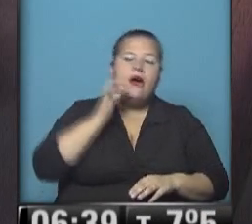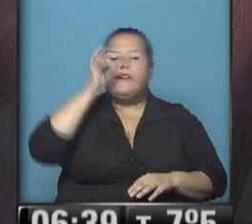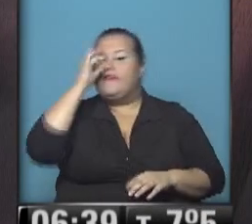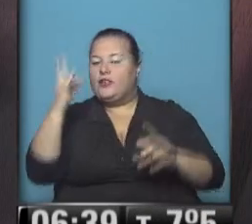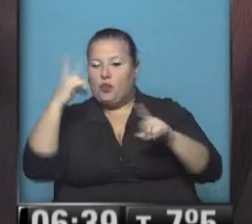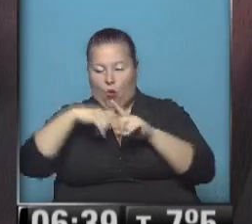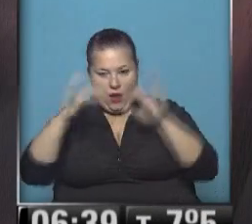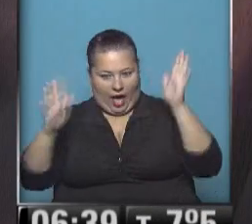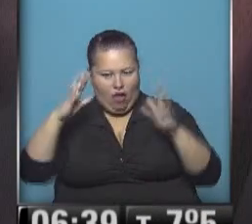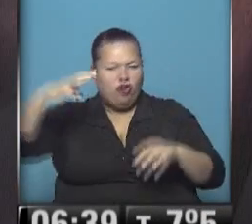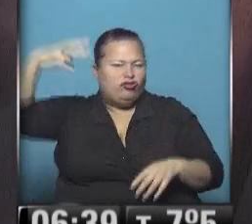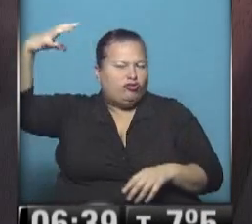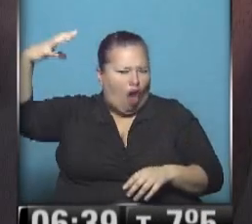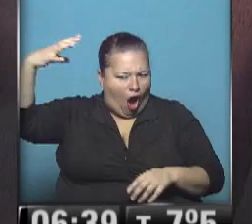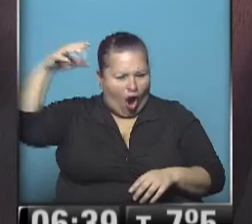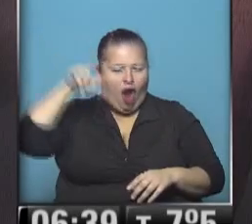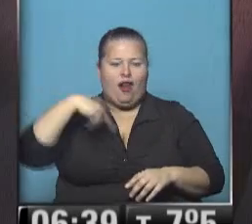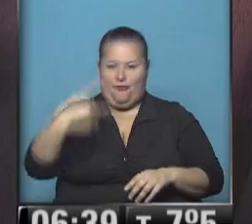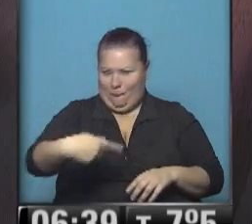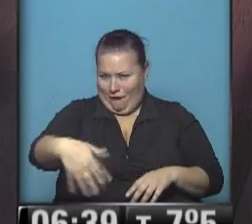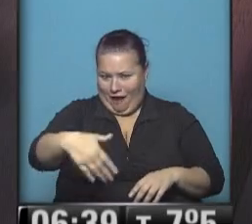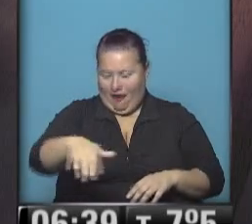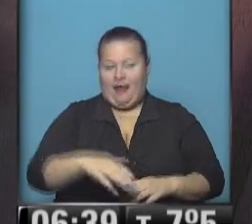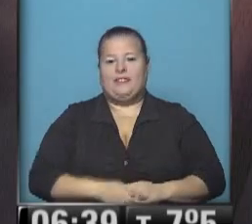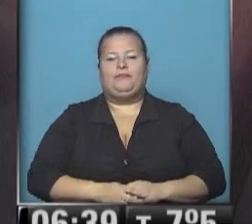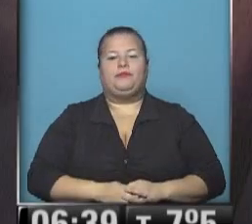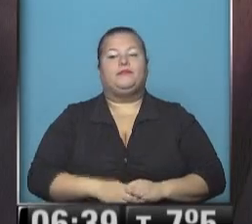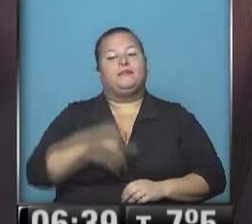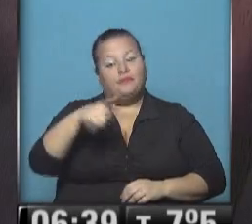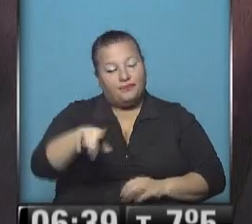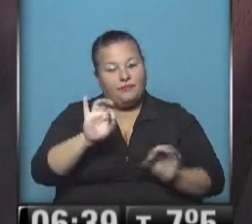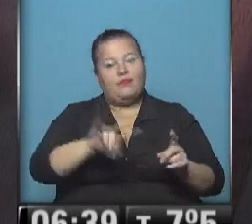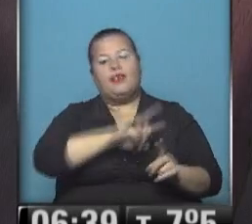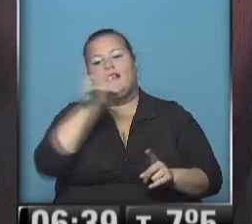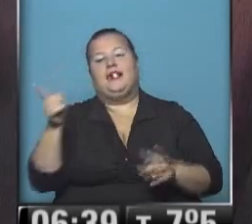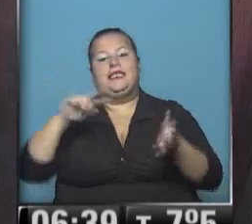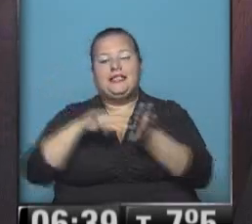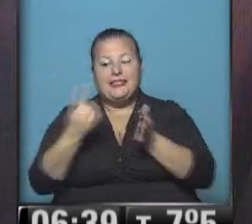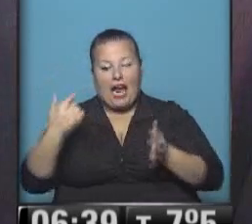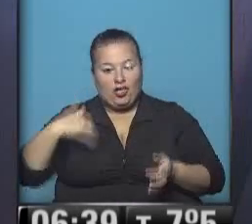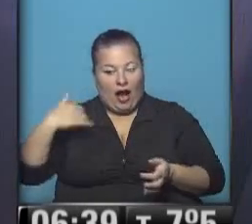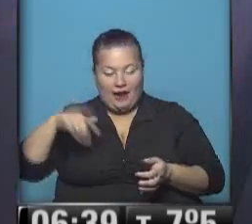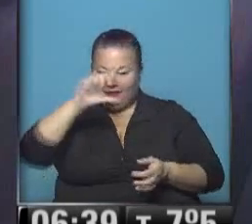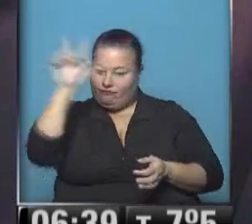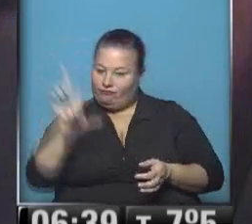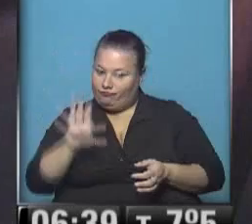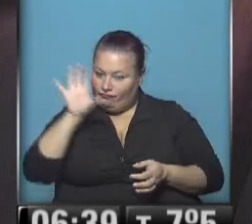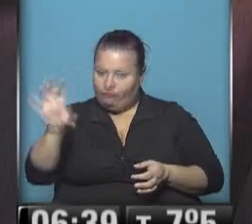21 grados, con solazo, en las próximas horas. Ahí vamos, a la zona central del país.